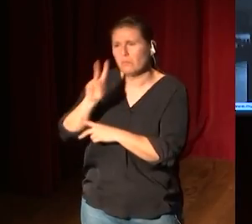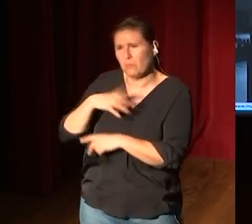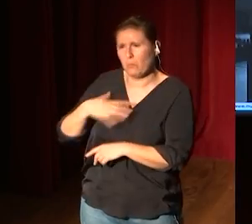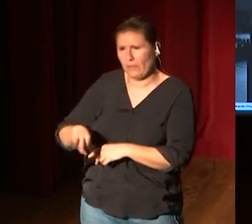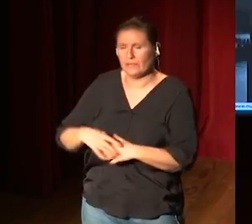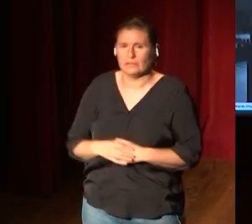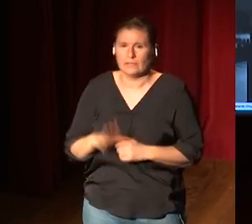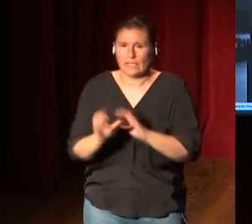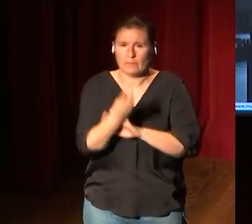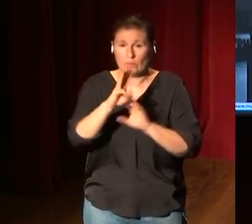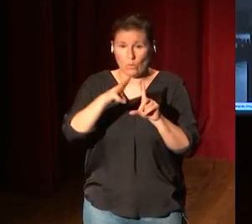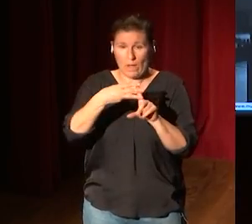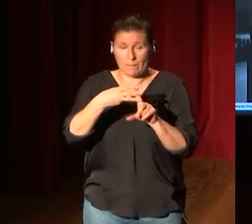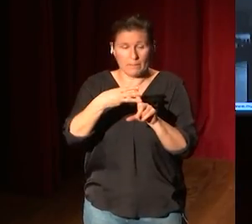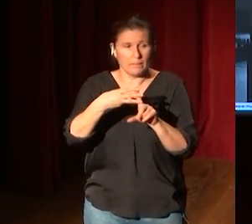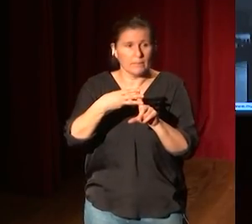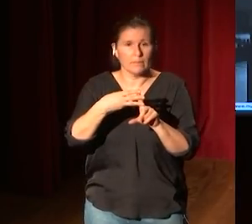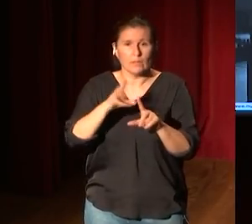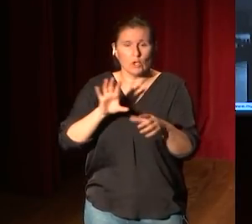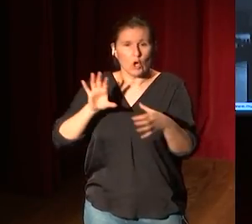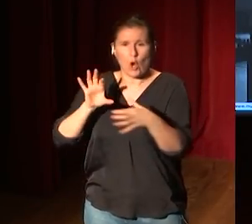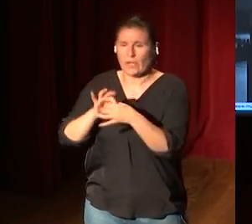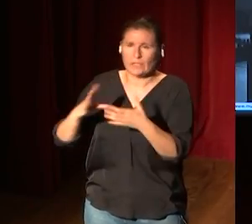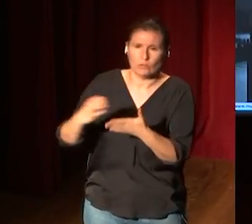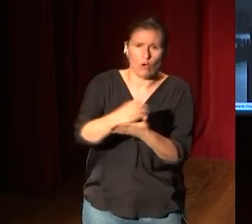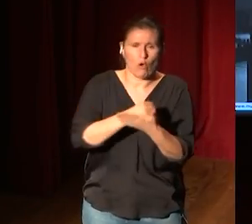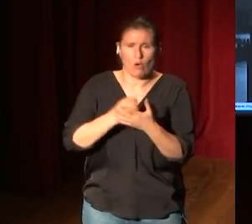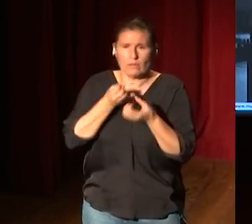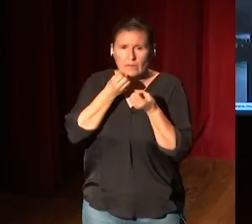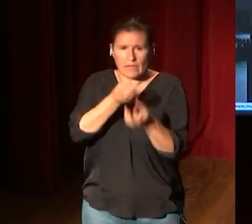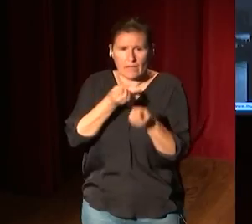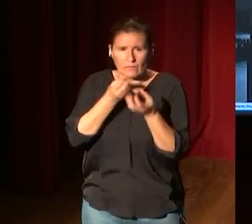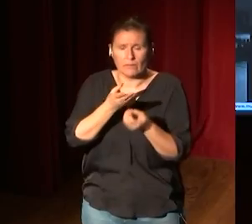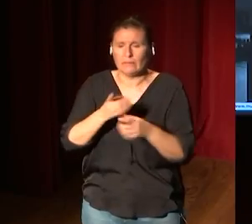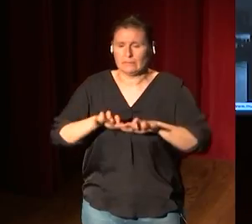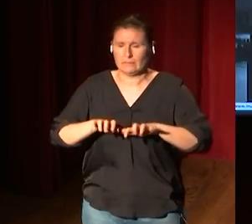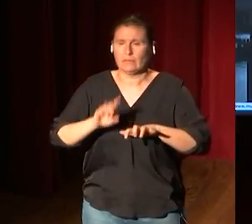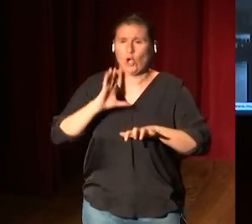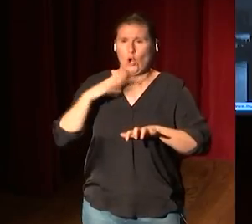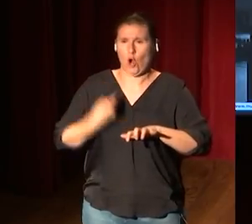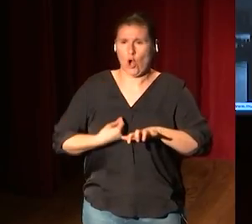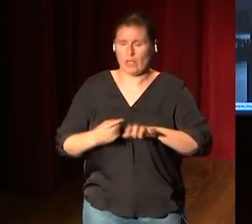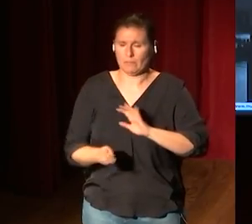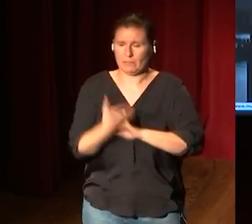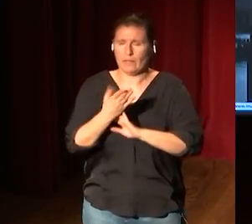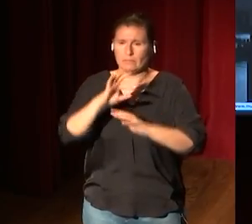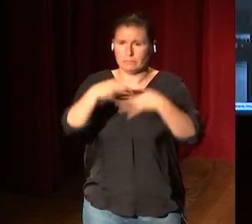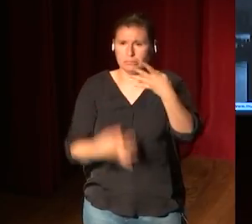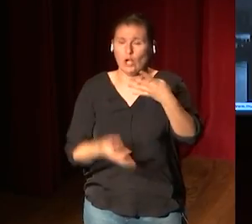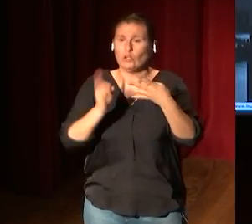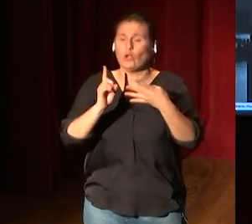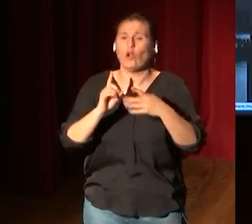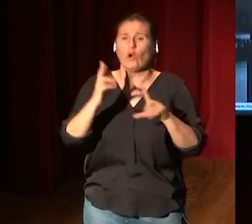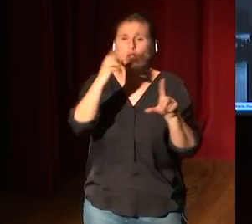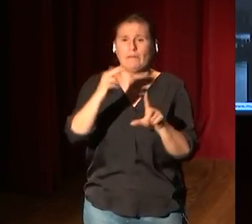y hemos creado una web que conecta toda la información pones Goya y te salen no solo las obras de Goya